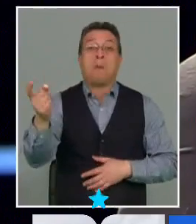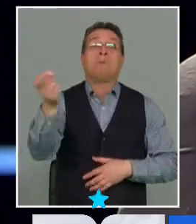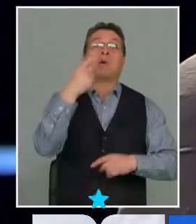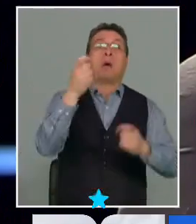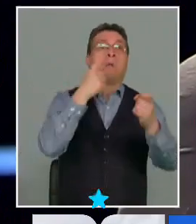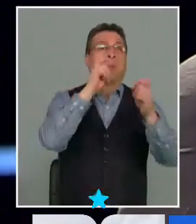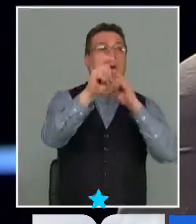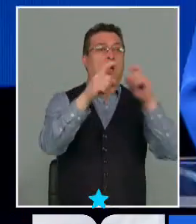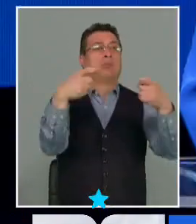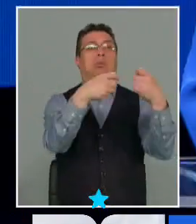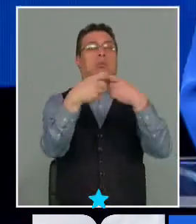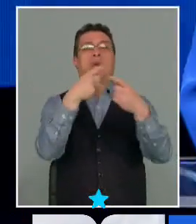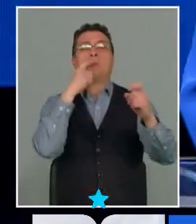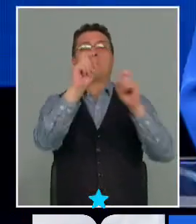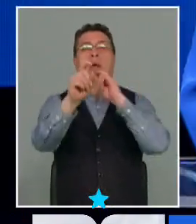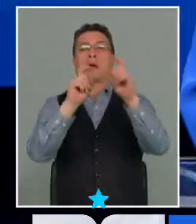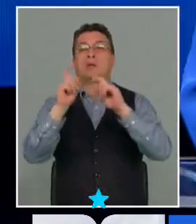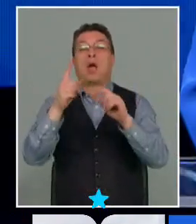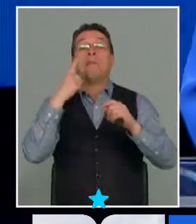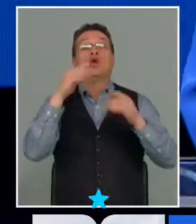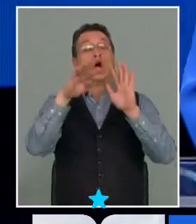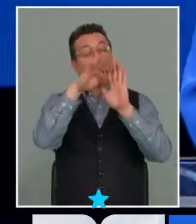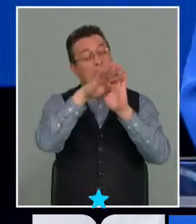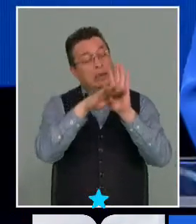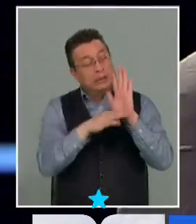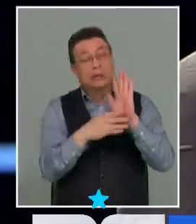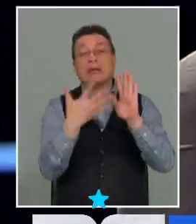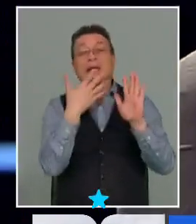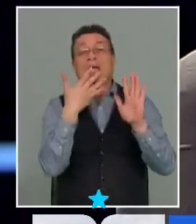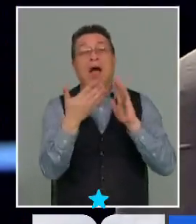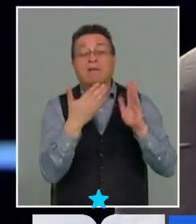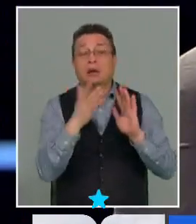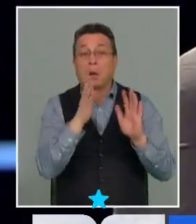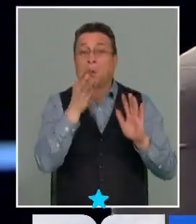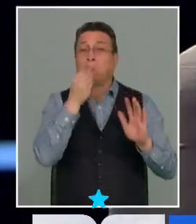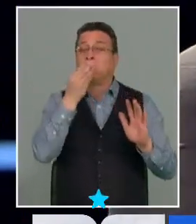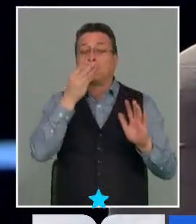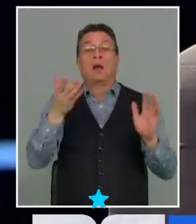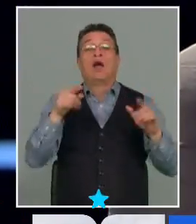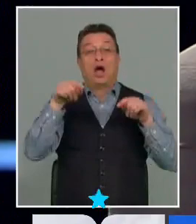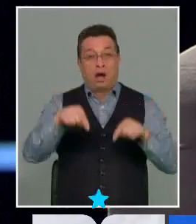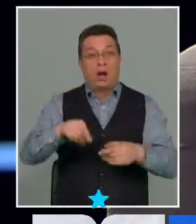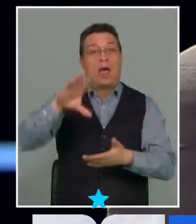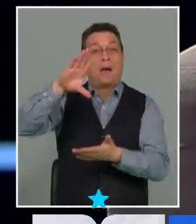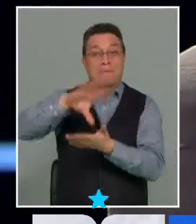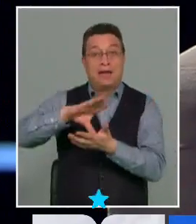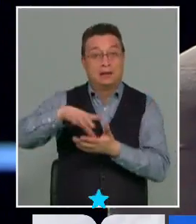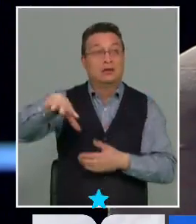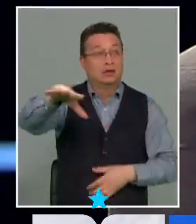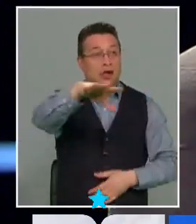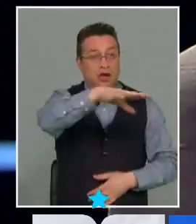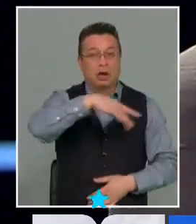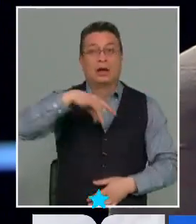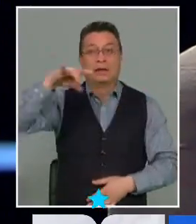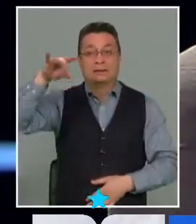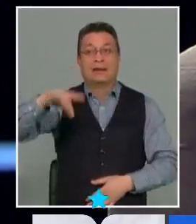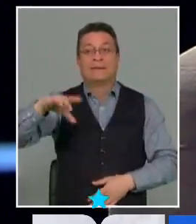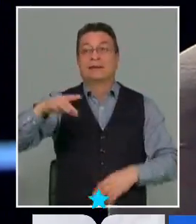a los que estaban discutiendo ahí pero no se discutía el contenido de la discusión y entonces hoy día nos encontramos con un país que más que nada sabe de